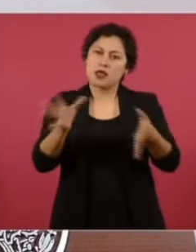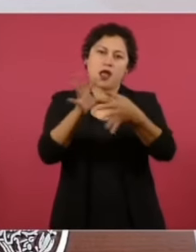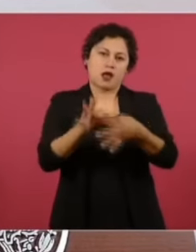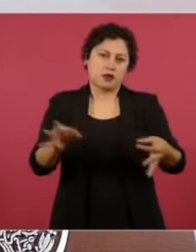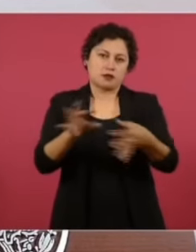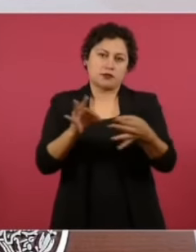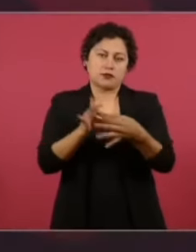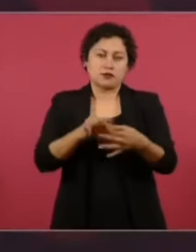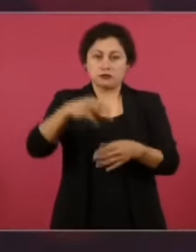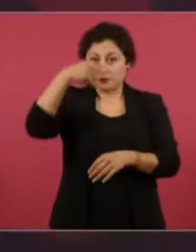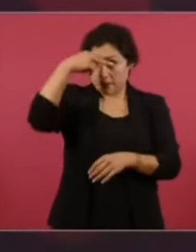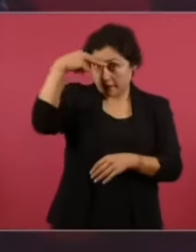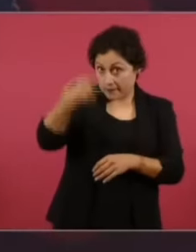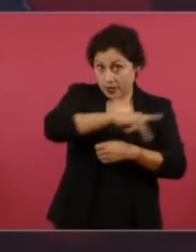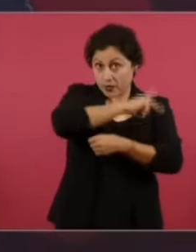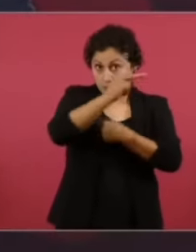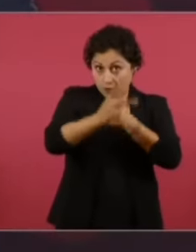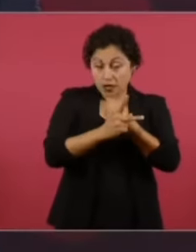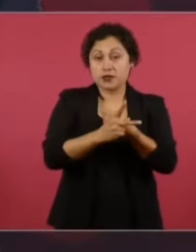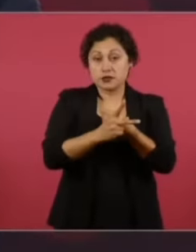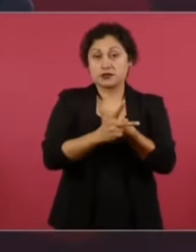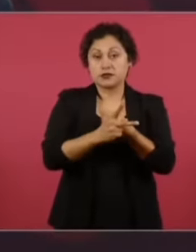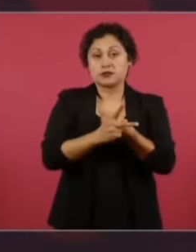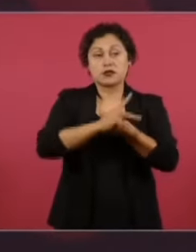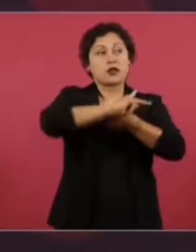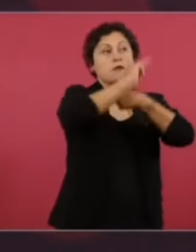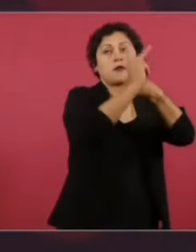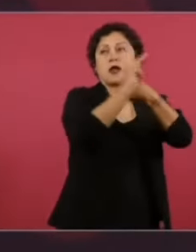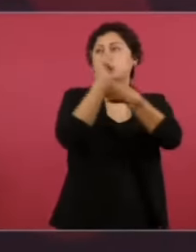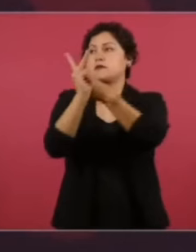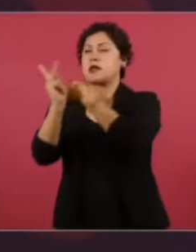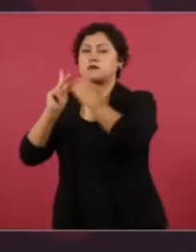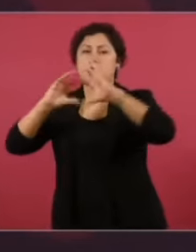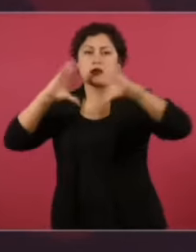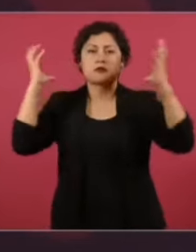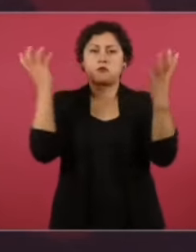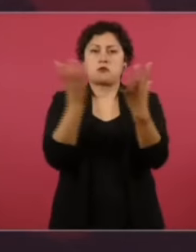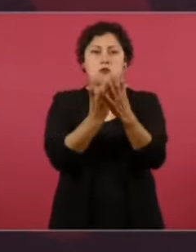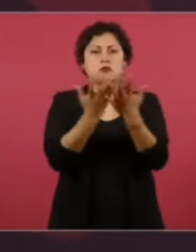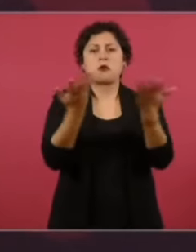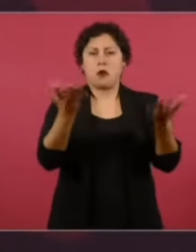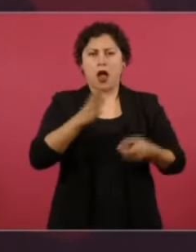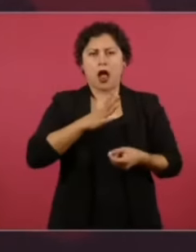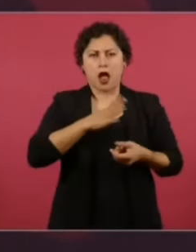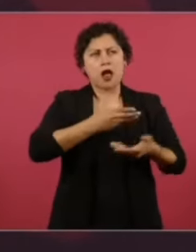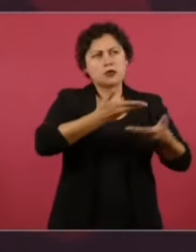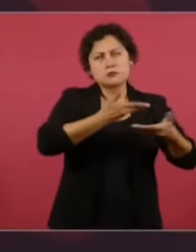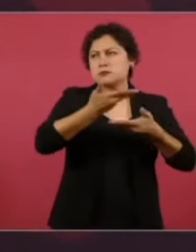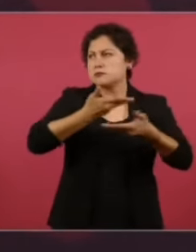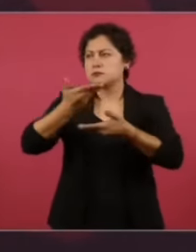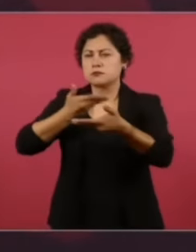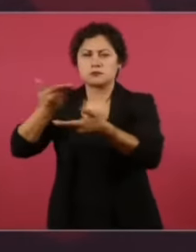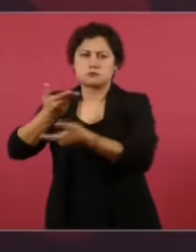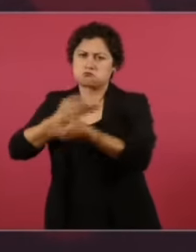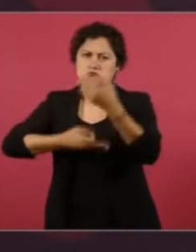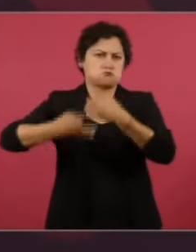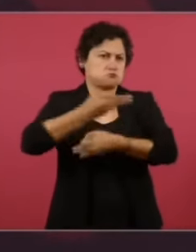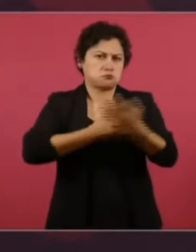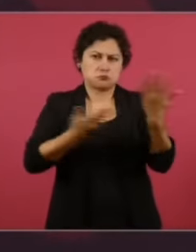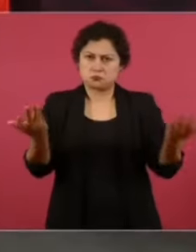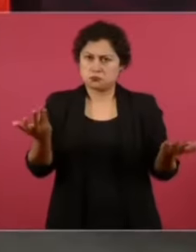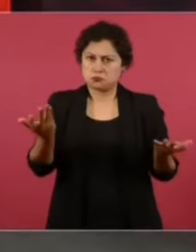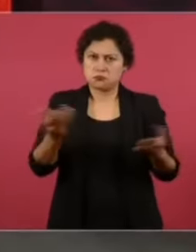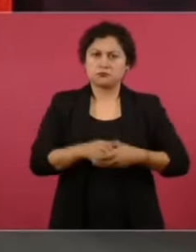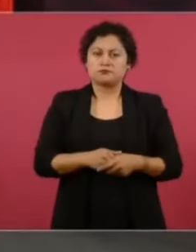casi todos los países del mundo. Ahora no hay